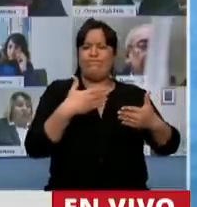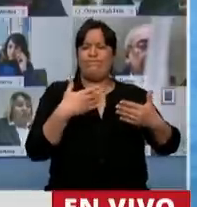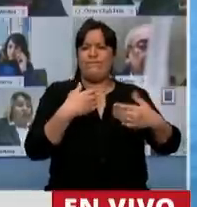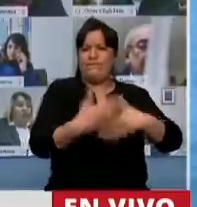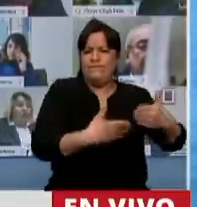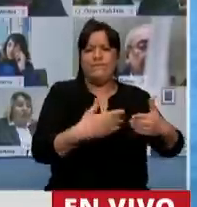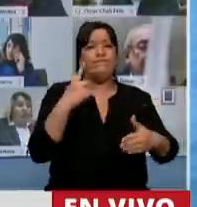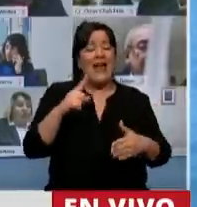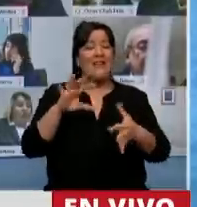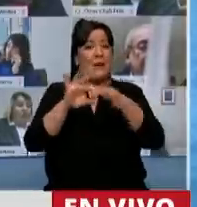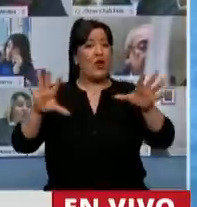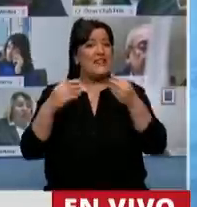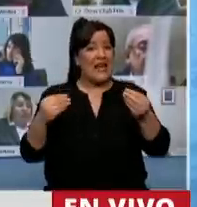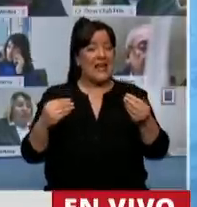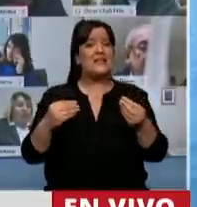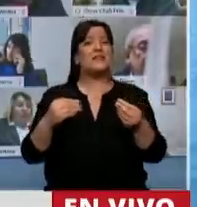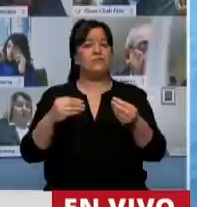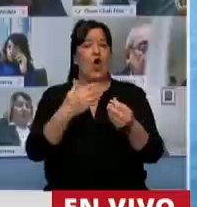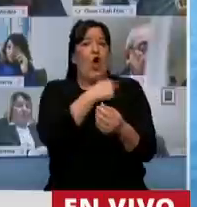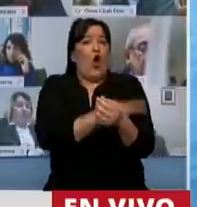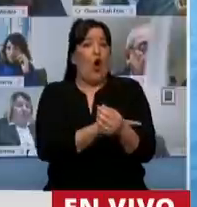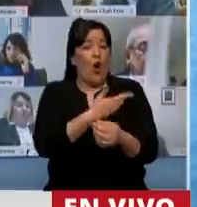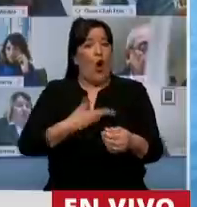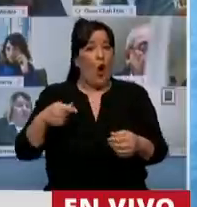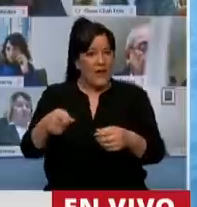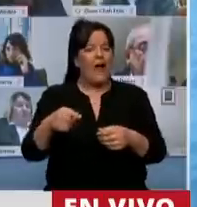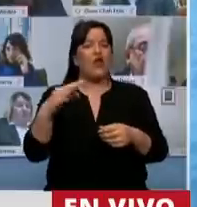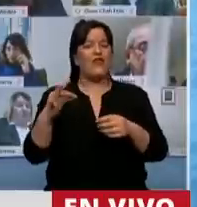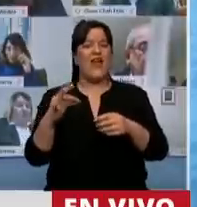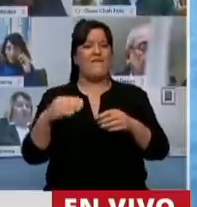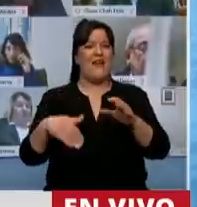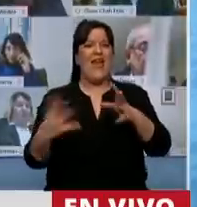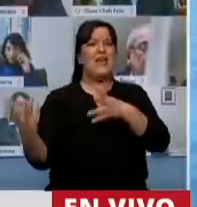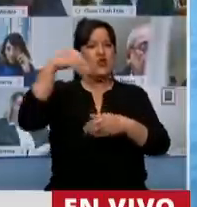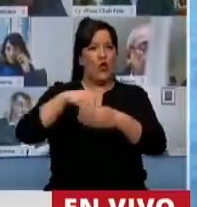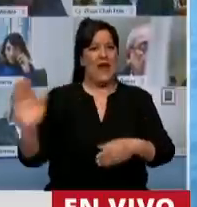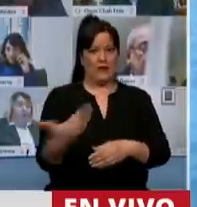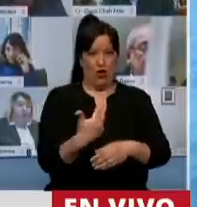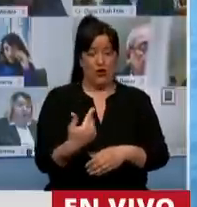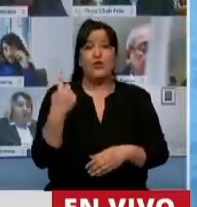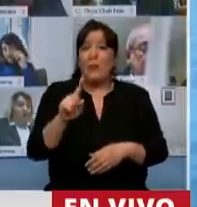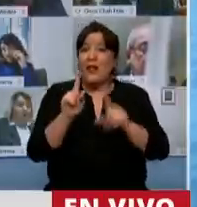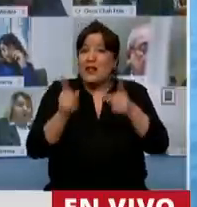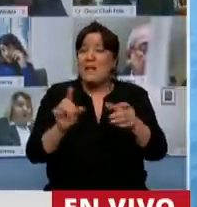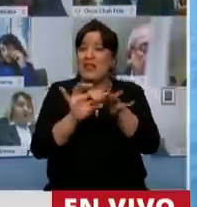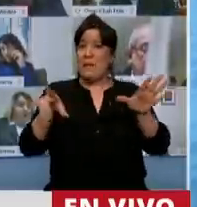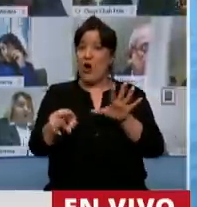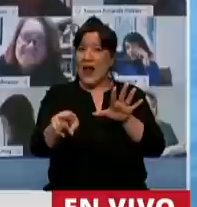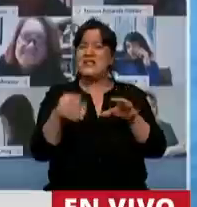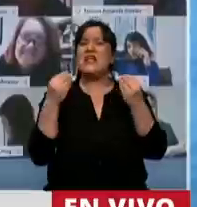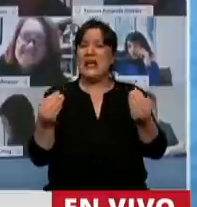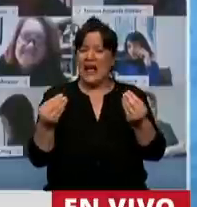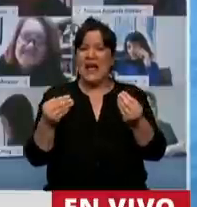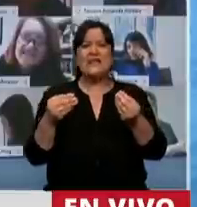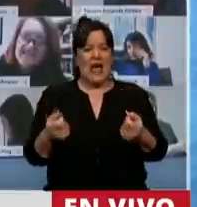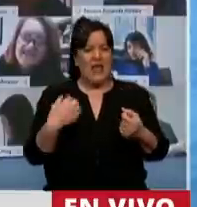es gobierno de la mayoría con inclusión de la minoría, pero también la democracia es un sistema de